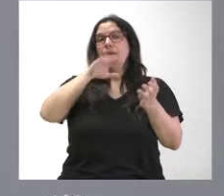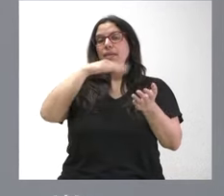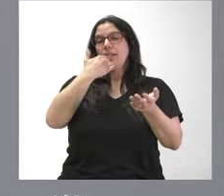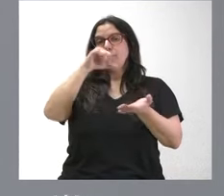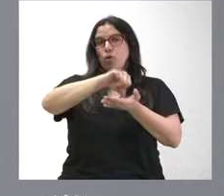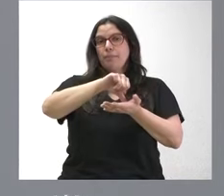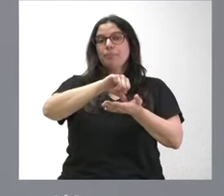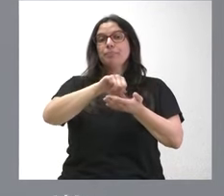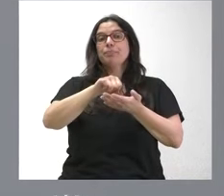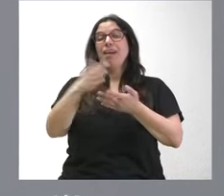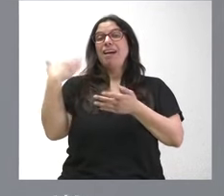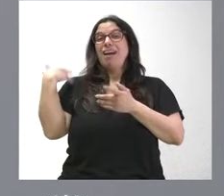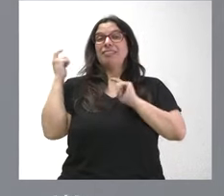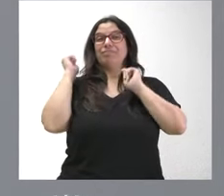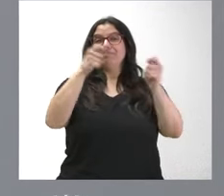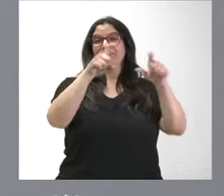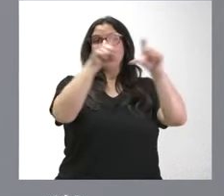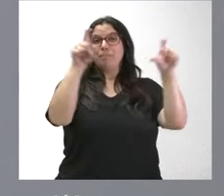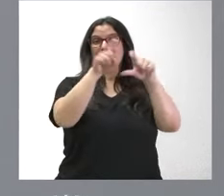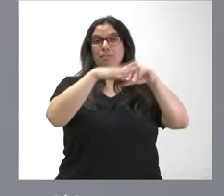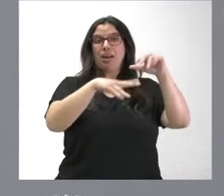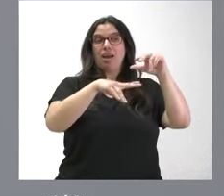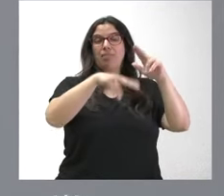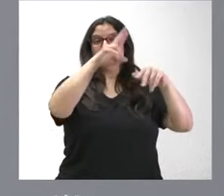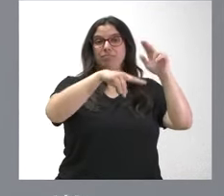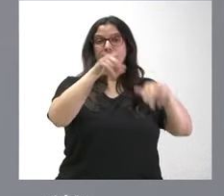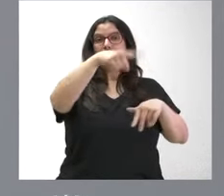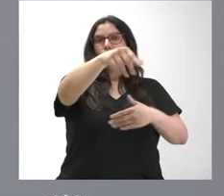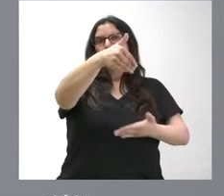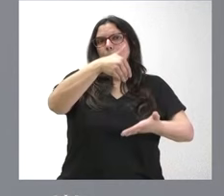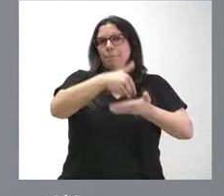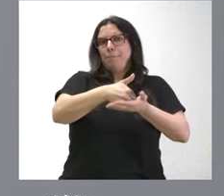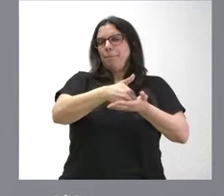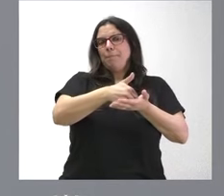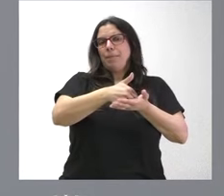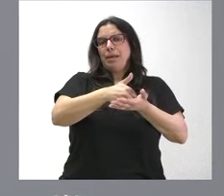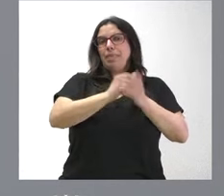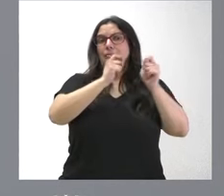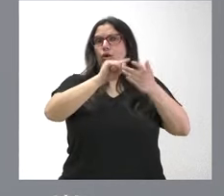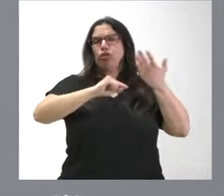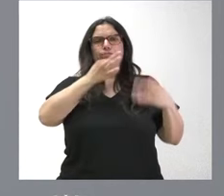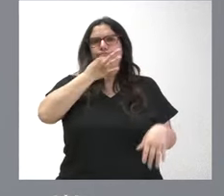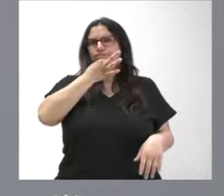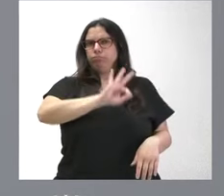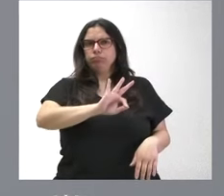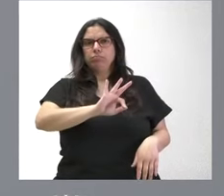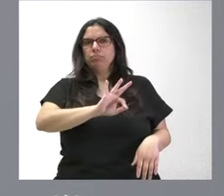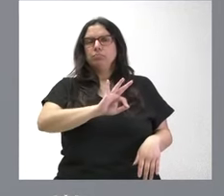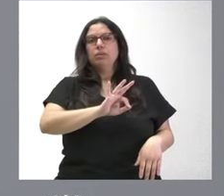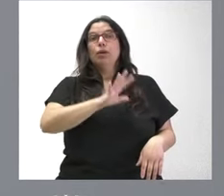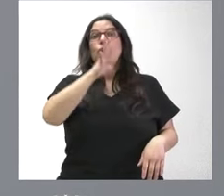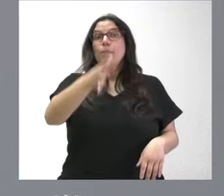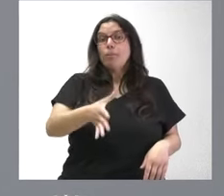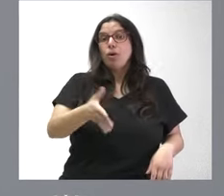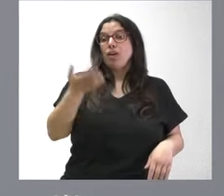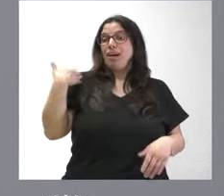La anterior adjudicataria recordarán ustedes que presentó un escrito por el que solicitaba la renuncia al contrato y la resolución del mismo como consecuencia del